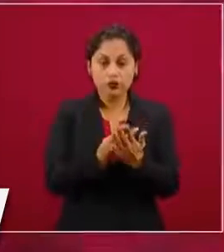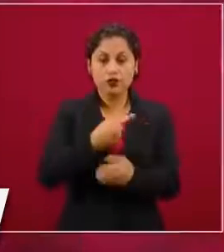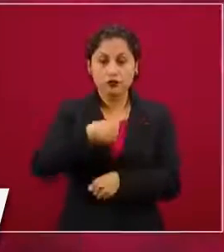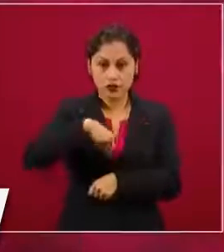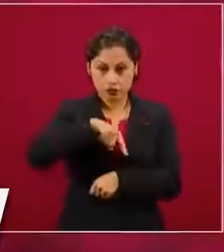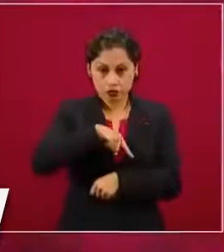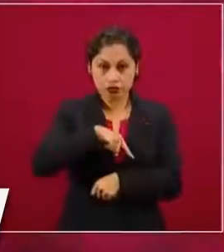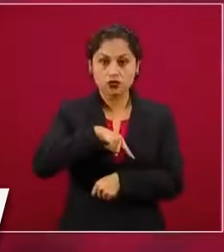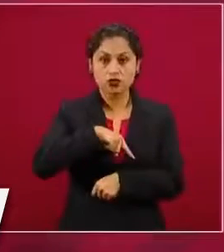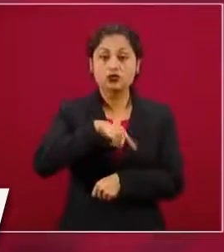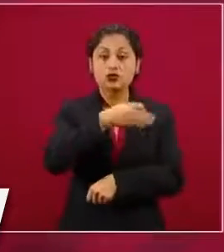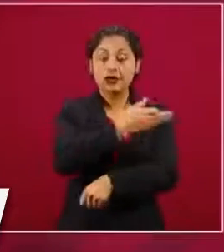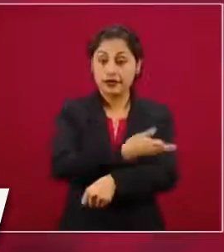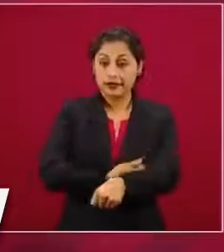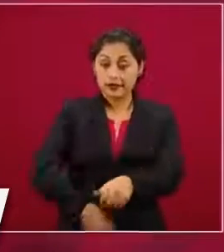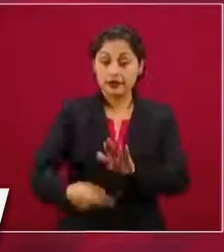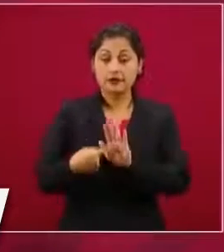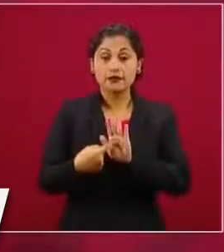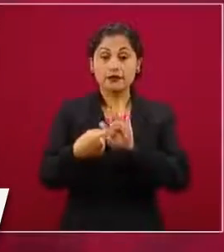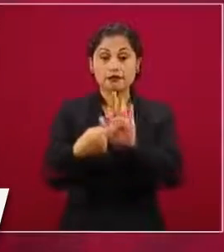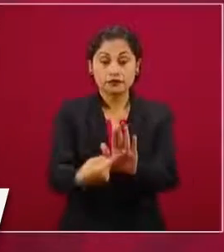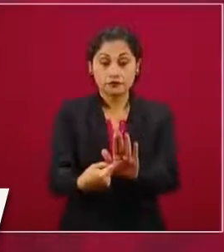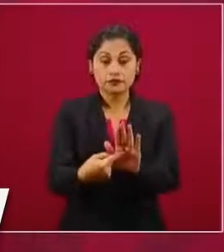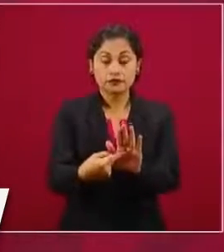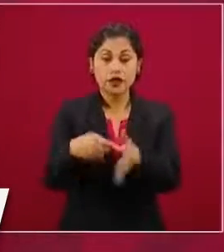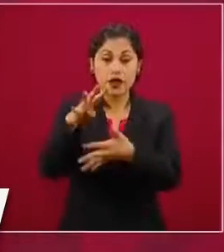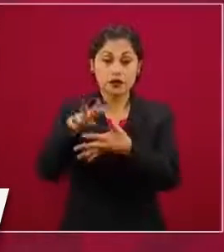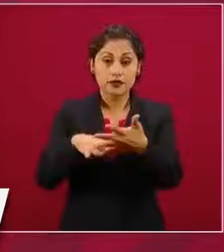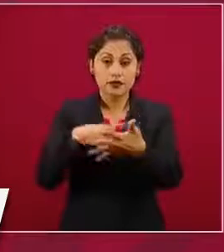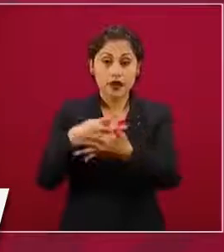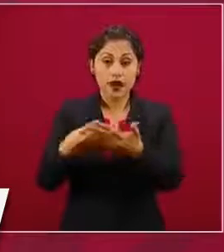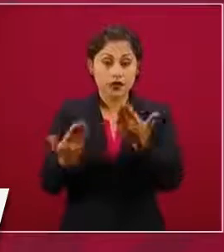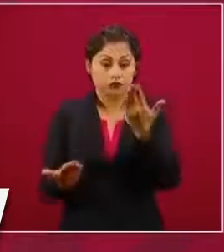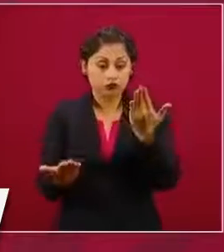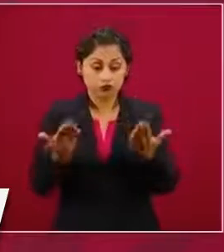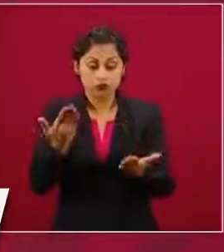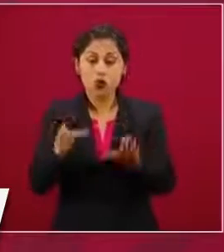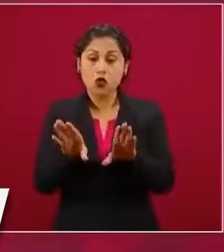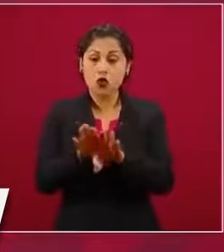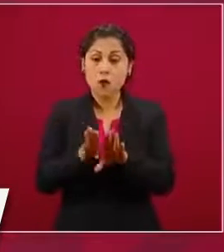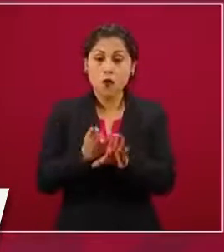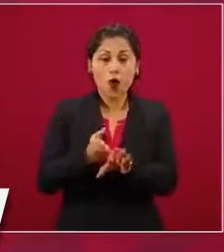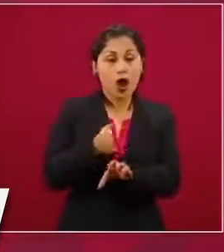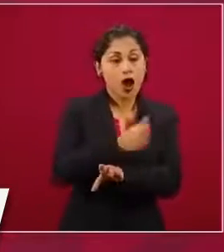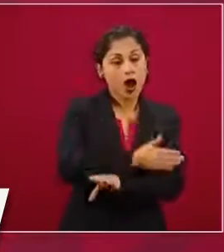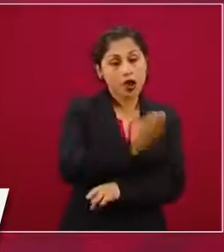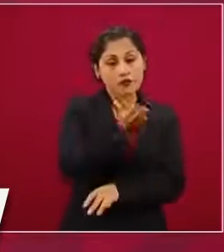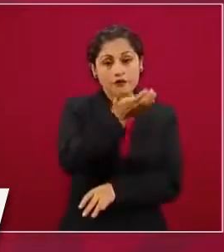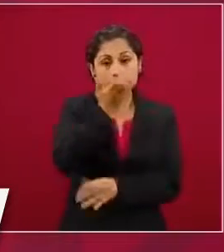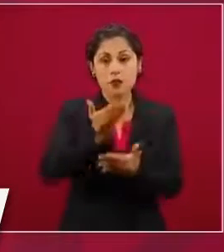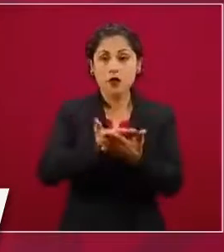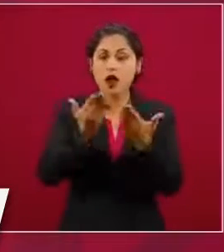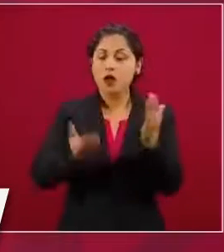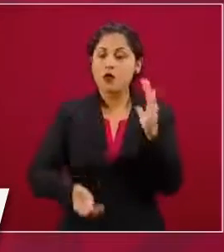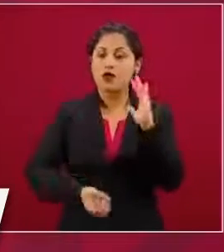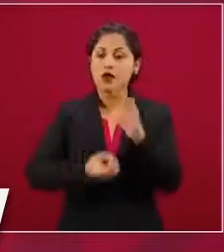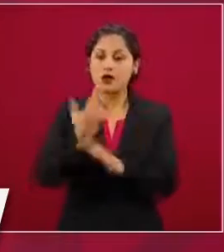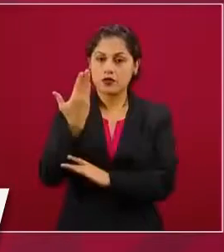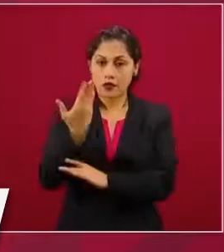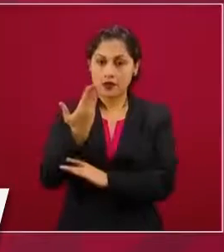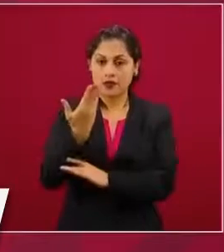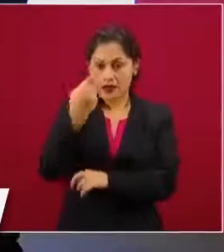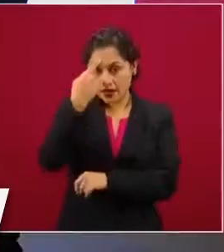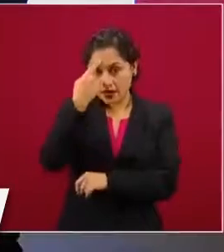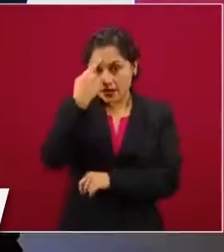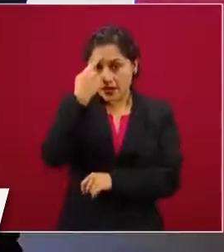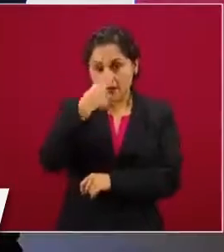vamos a presentar una tabla comparativa de estas tasas de interés con respecto a la banca comercial para